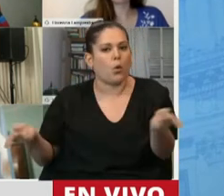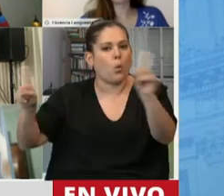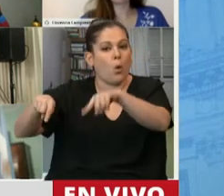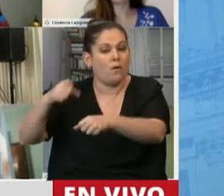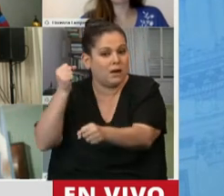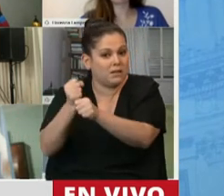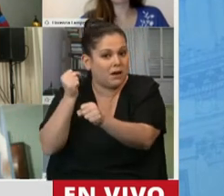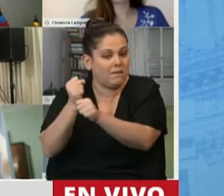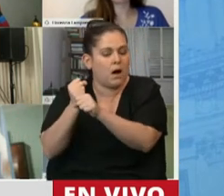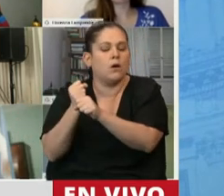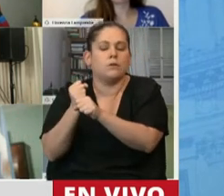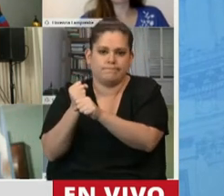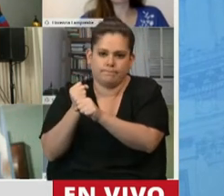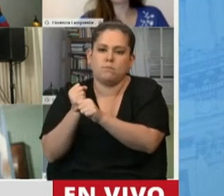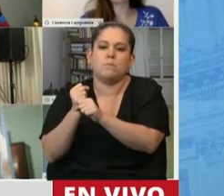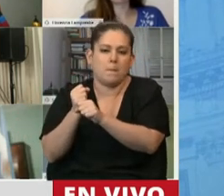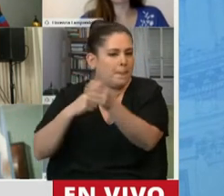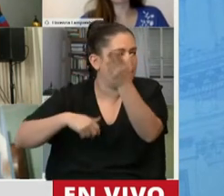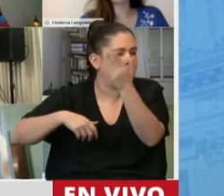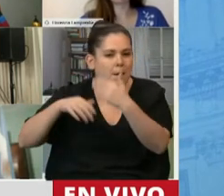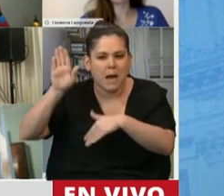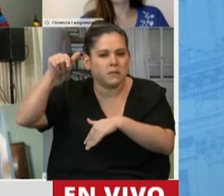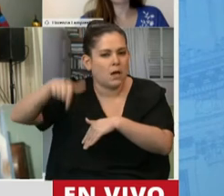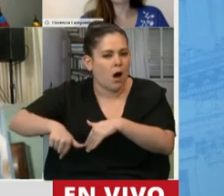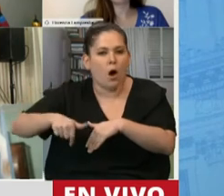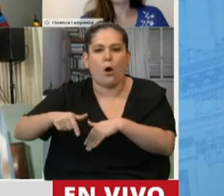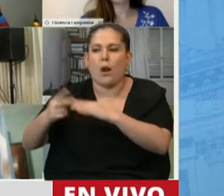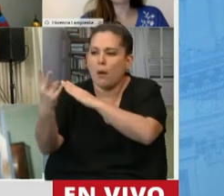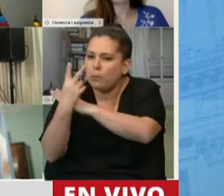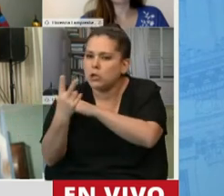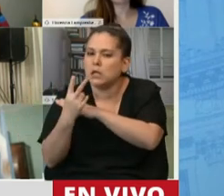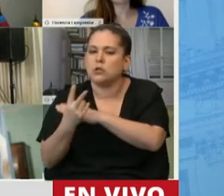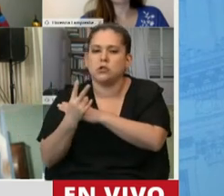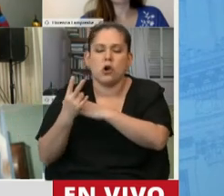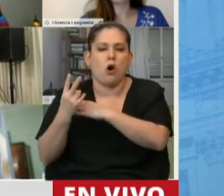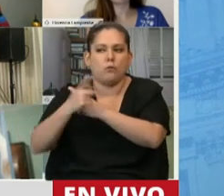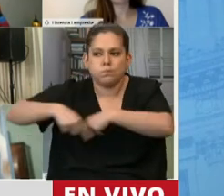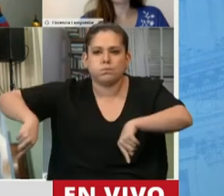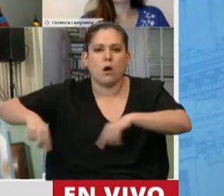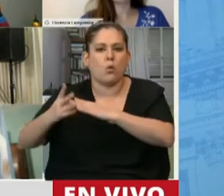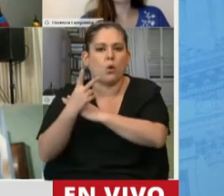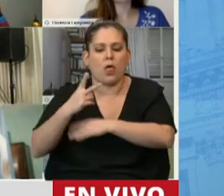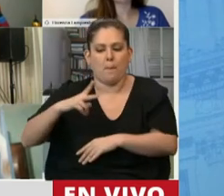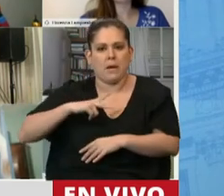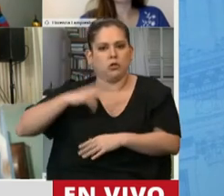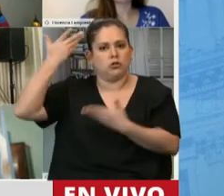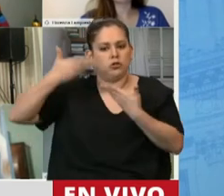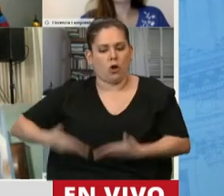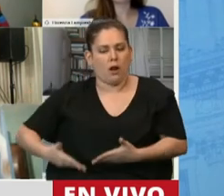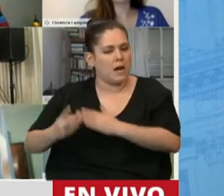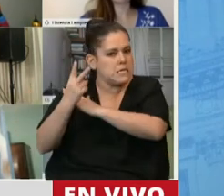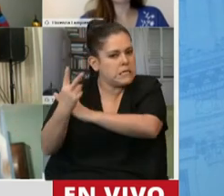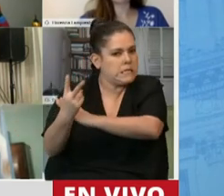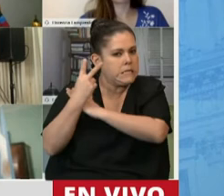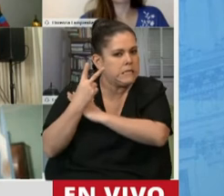trabajo mantengan más que nunca las medidas de bioprotección y de cuidado personal para poder cuidar